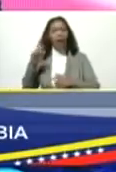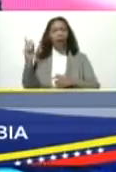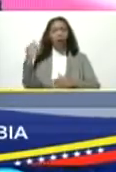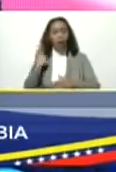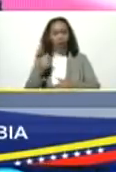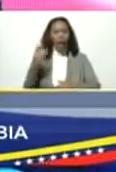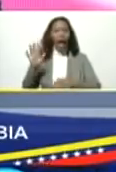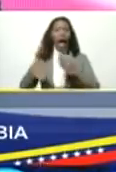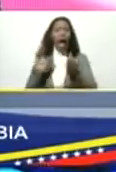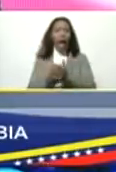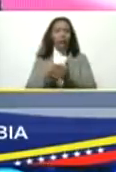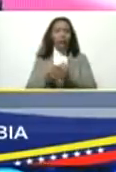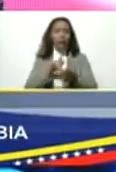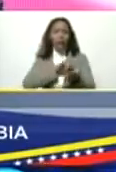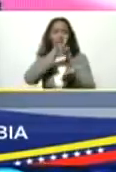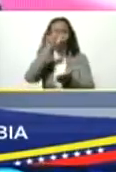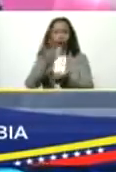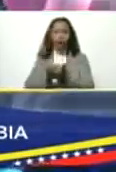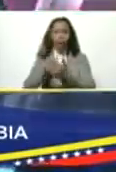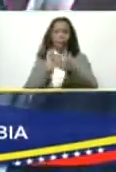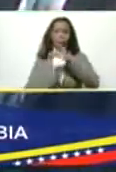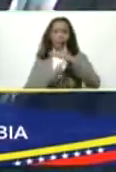viaja migrante al exterior